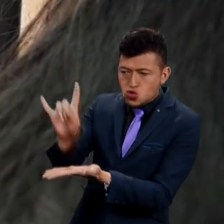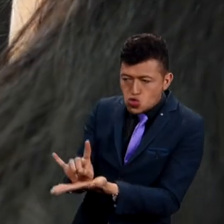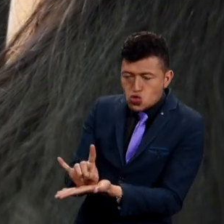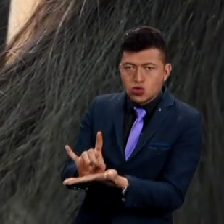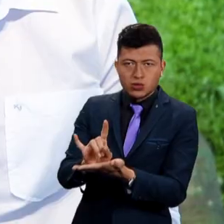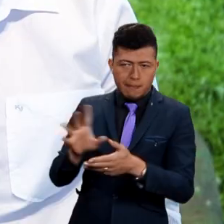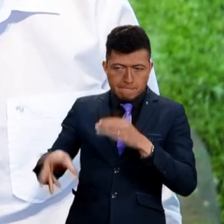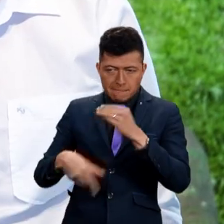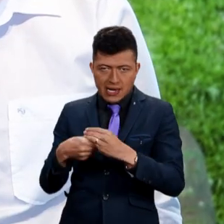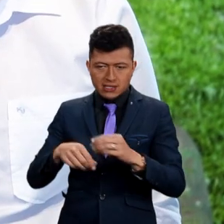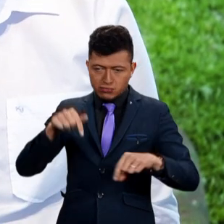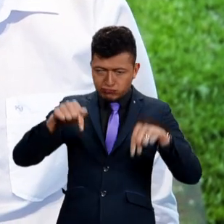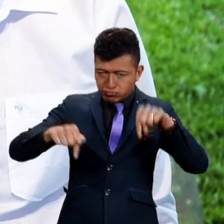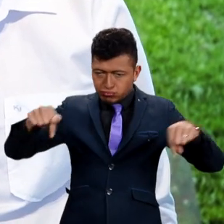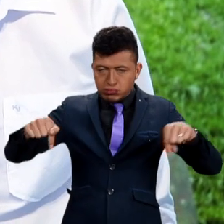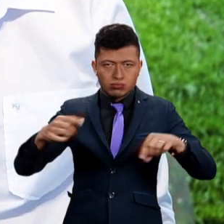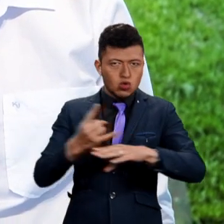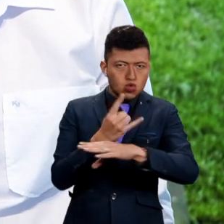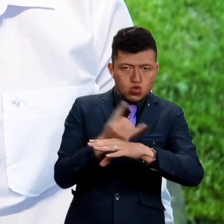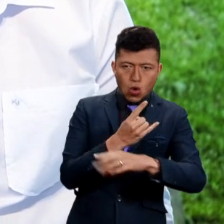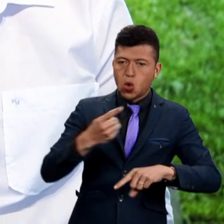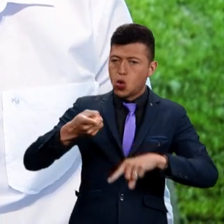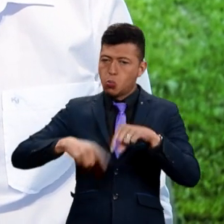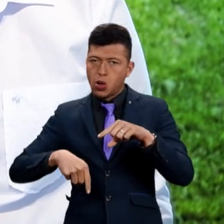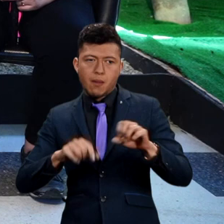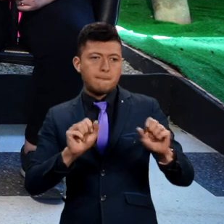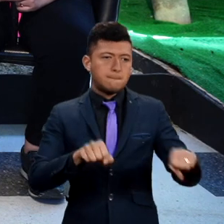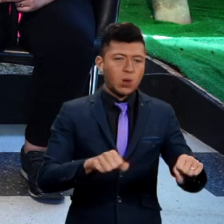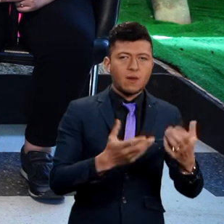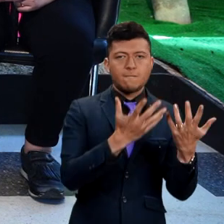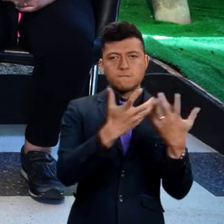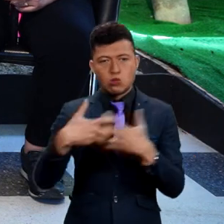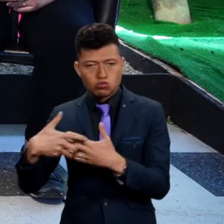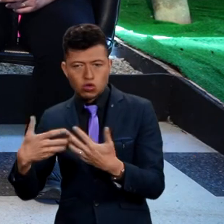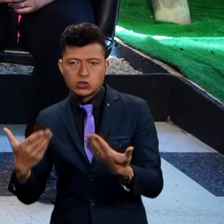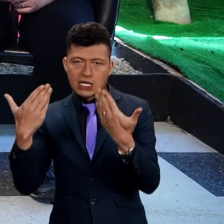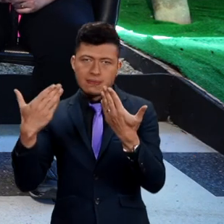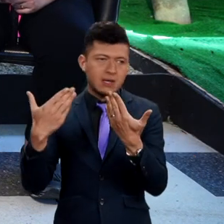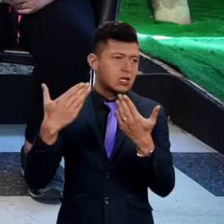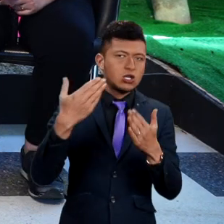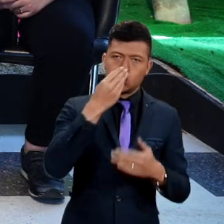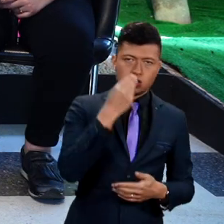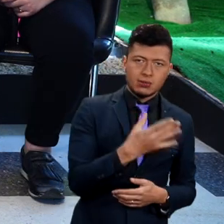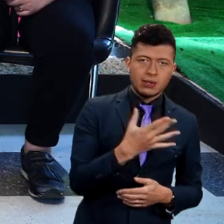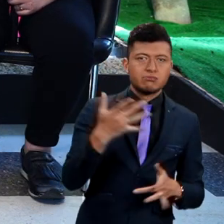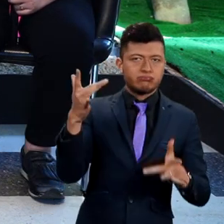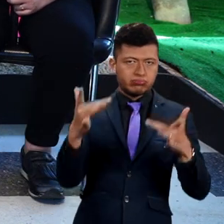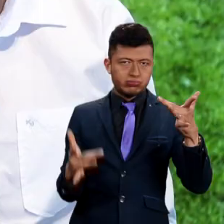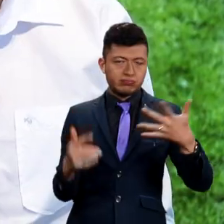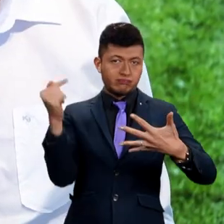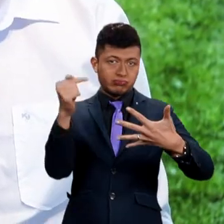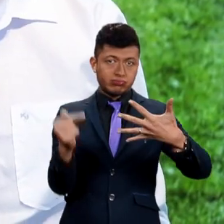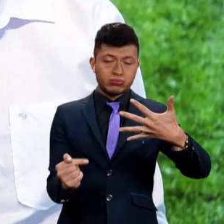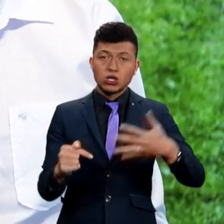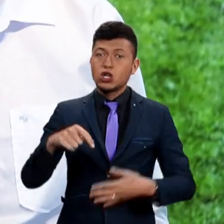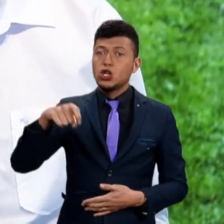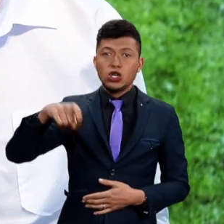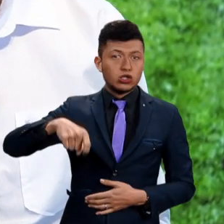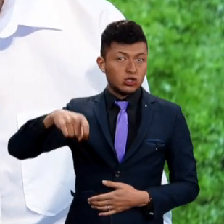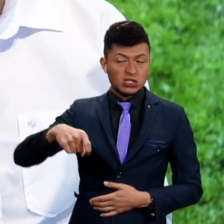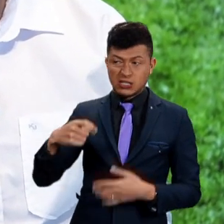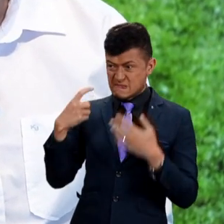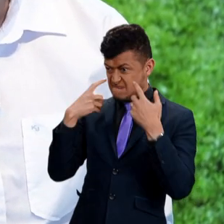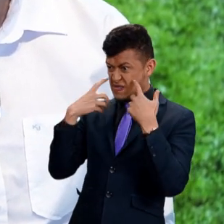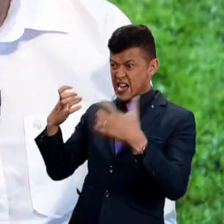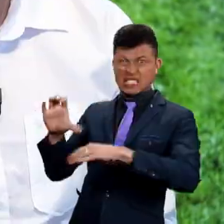nos enseñan como los comandos principales, qué puedes hacer, qué no puedes hacer, qué te funciona y qué no te funciona. La verdad no